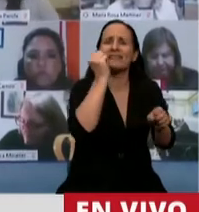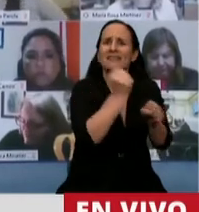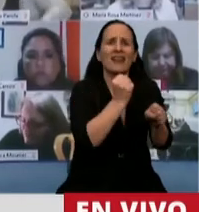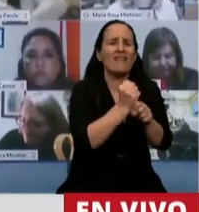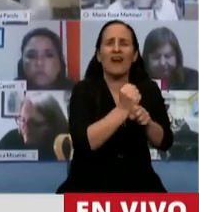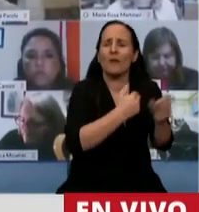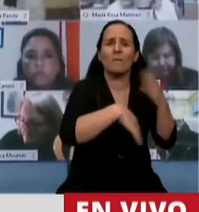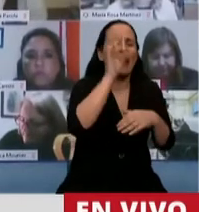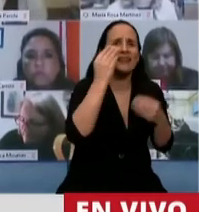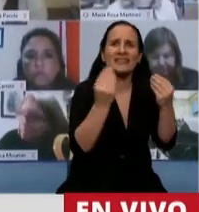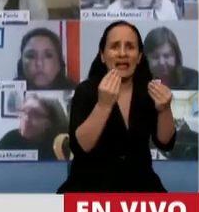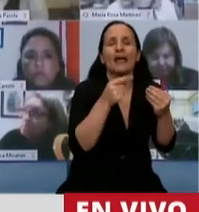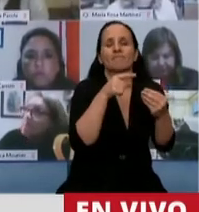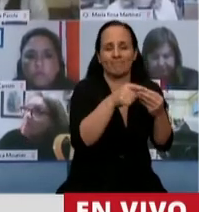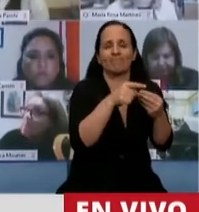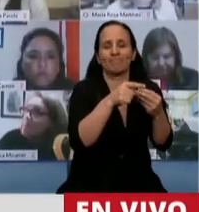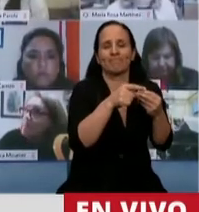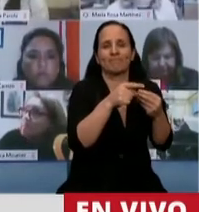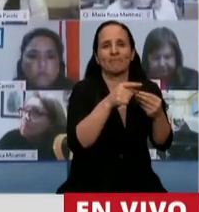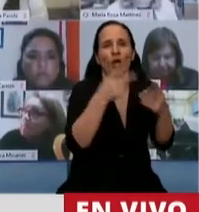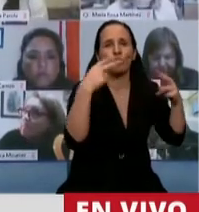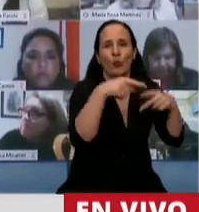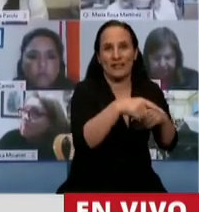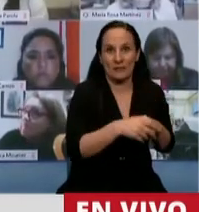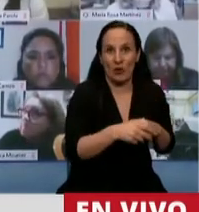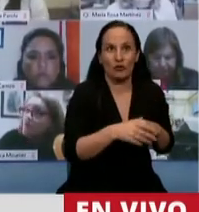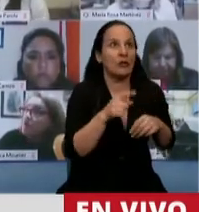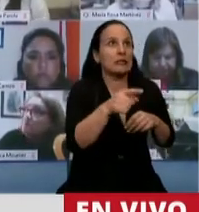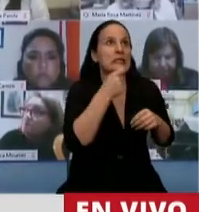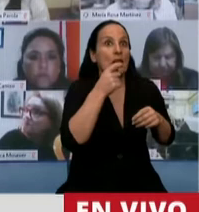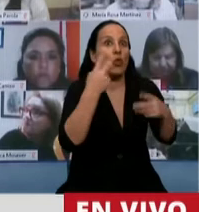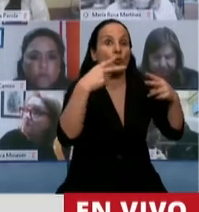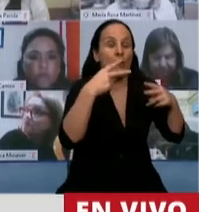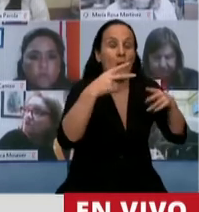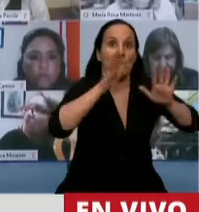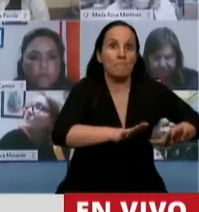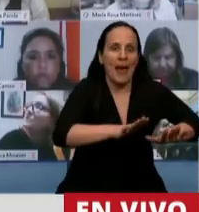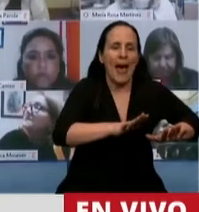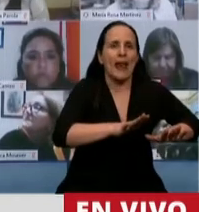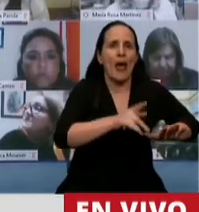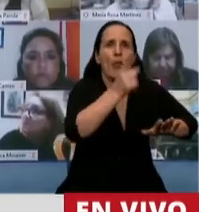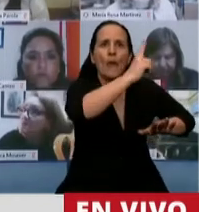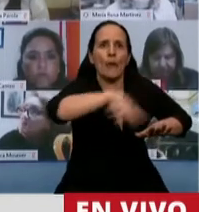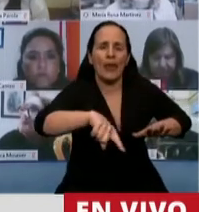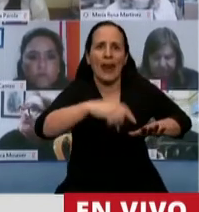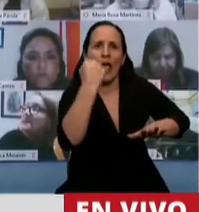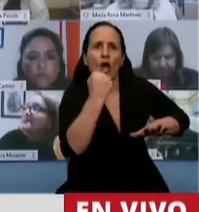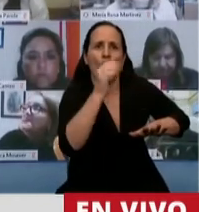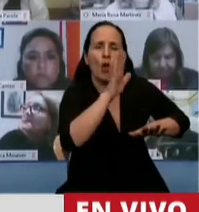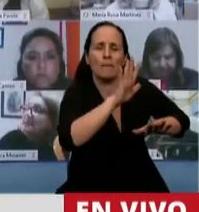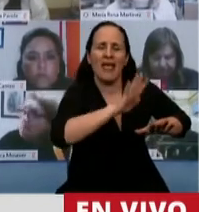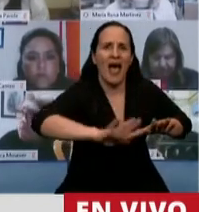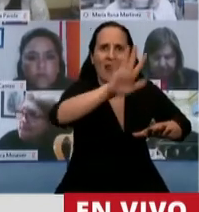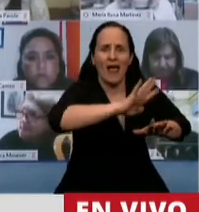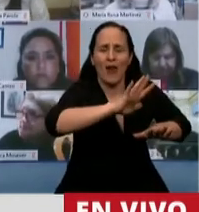con lo cual, en realidad, cuando hay una afectación de esta actividad, se afectan absolutamente todas las actividades económicas de esas ciudades, y